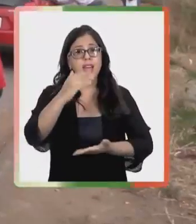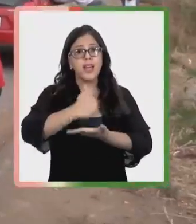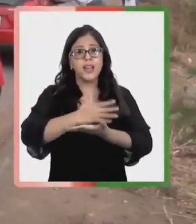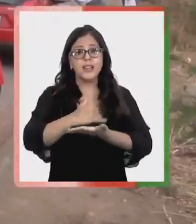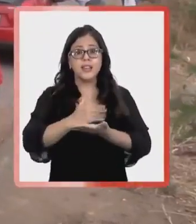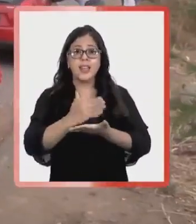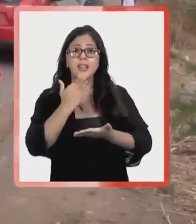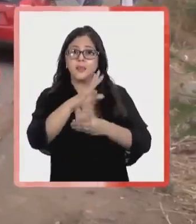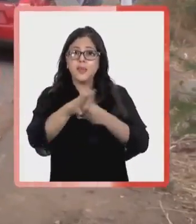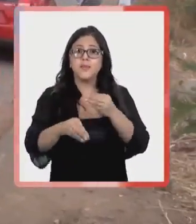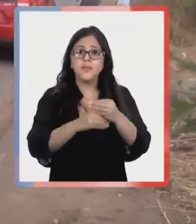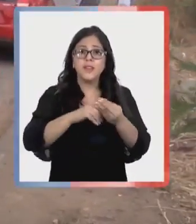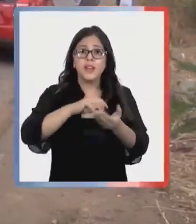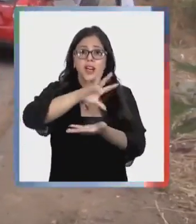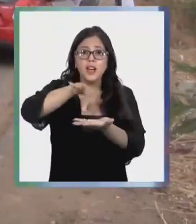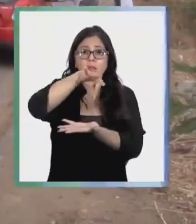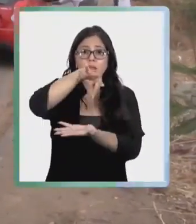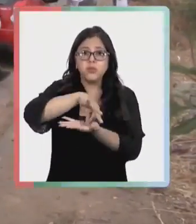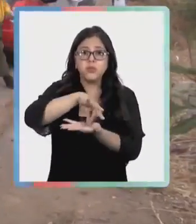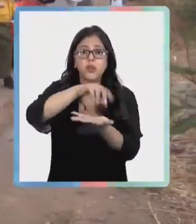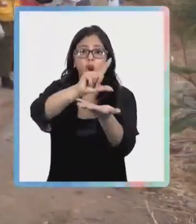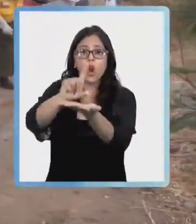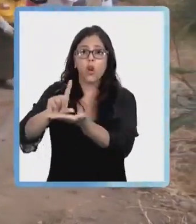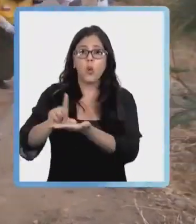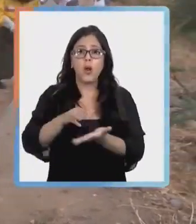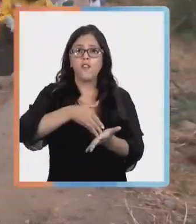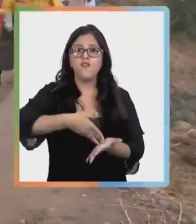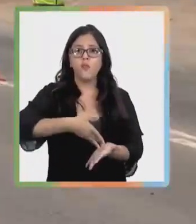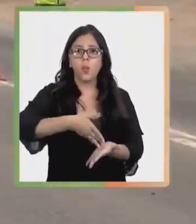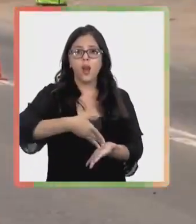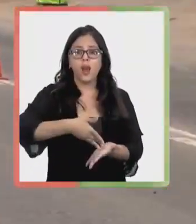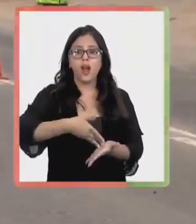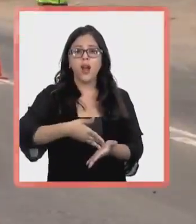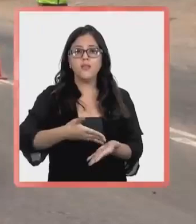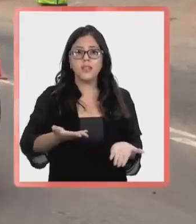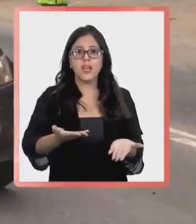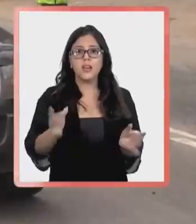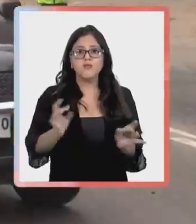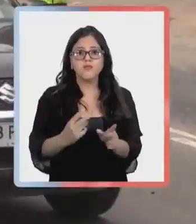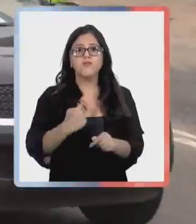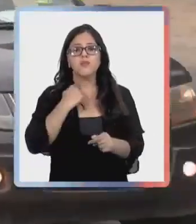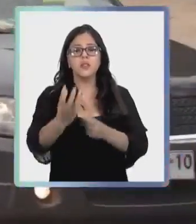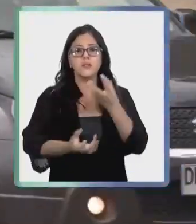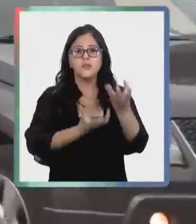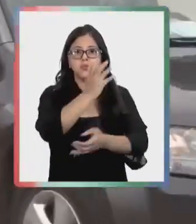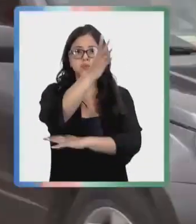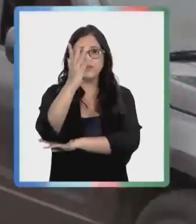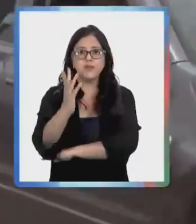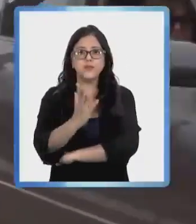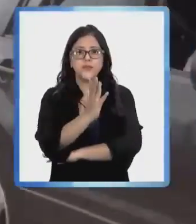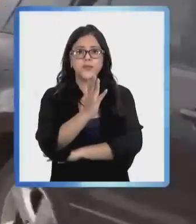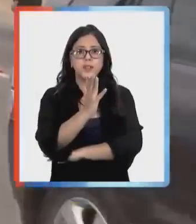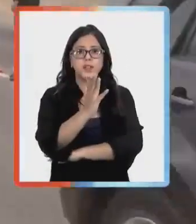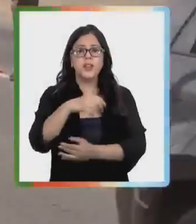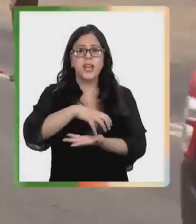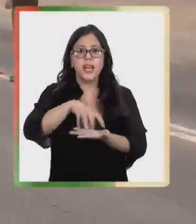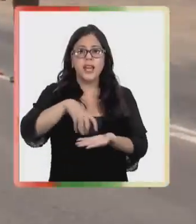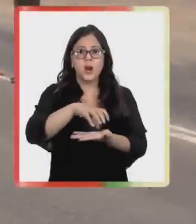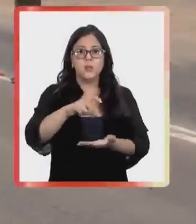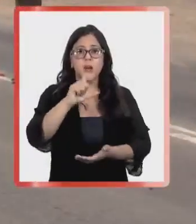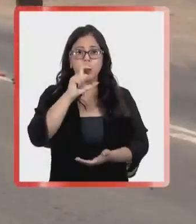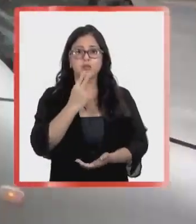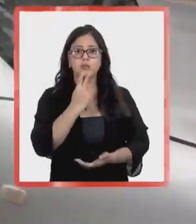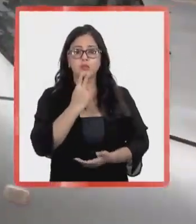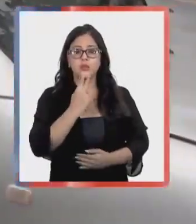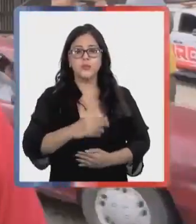estrategia que se suma a la georreferenciación de sectores vulnerables a ser afectados por los incendios forestales en la comuna